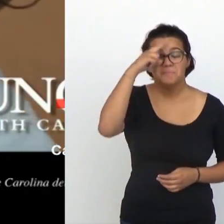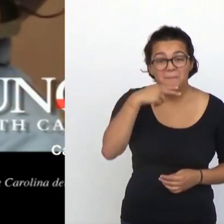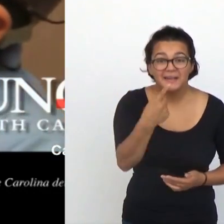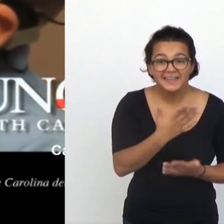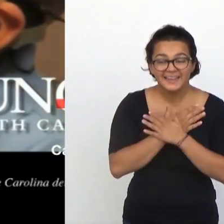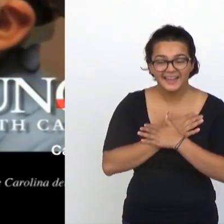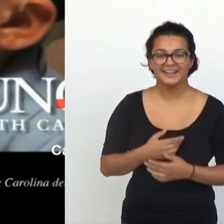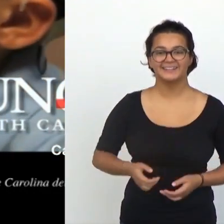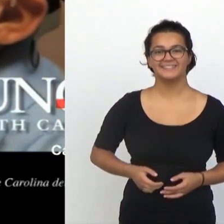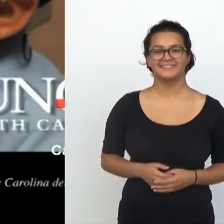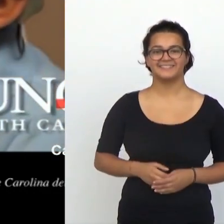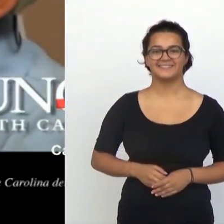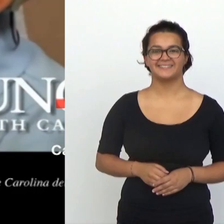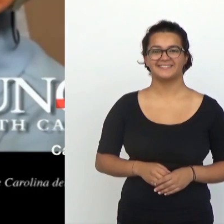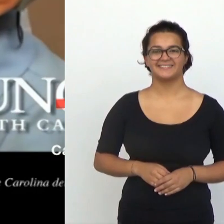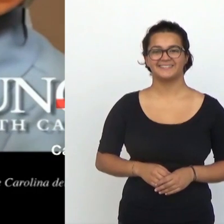¡El padre te ama!